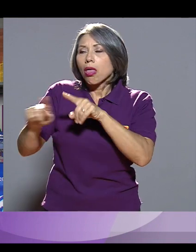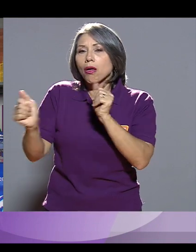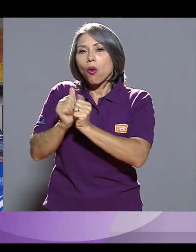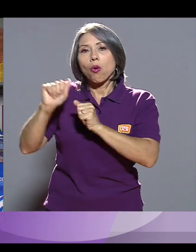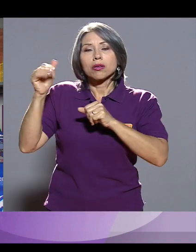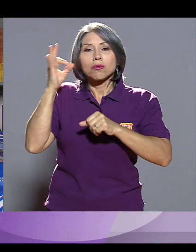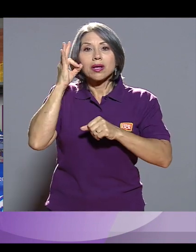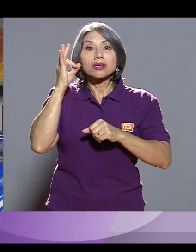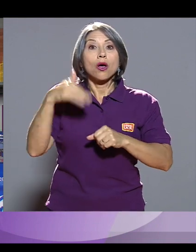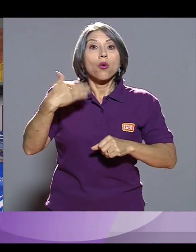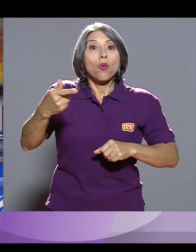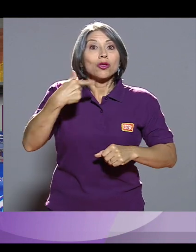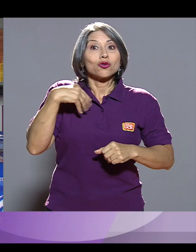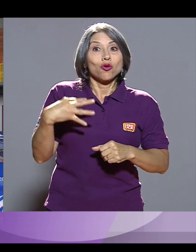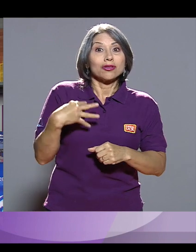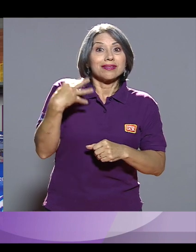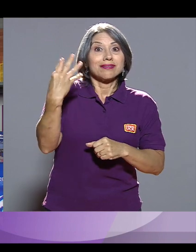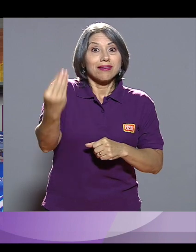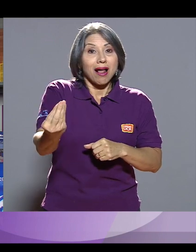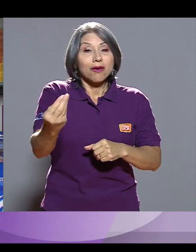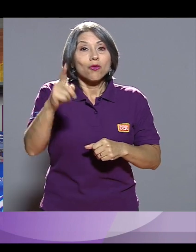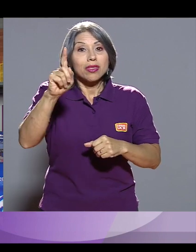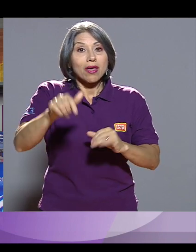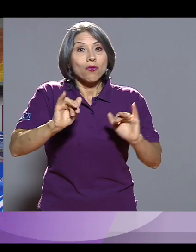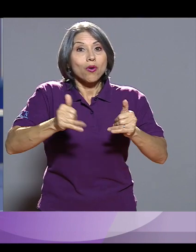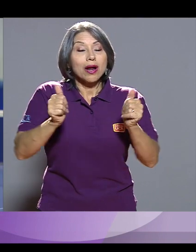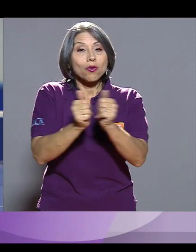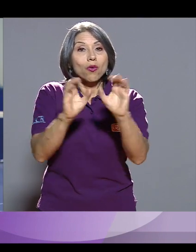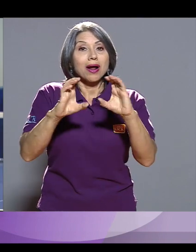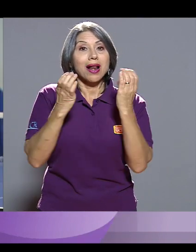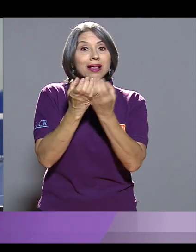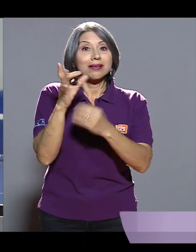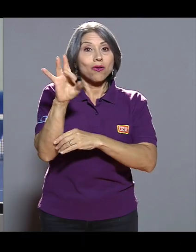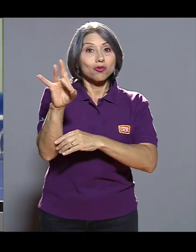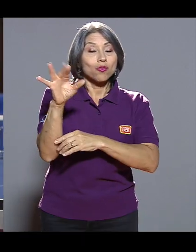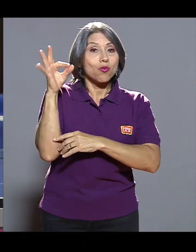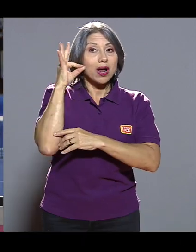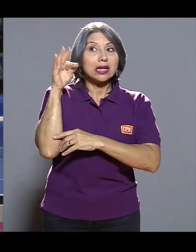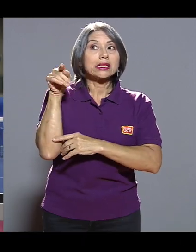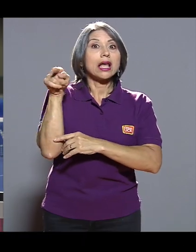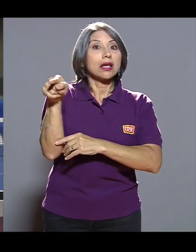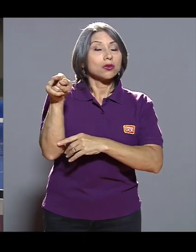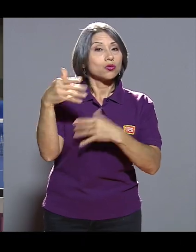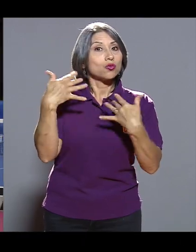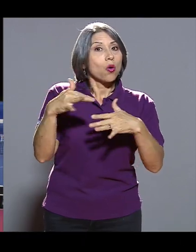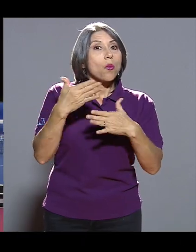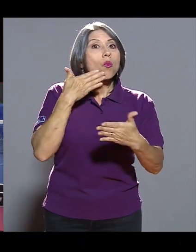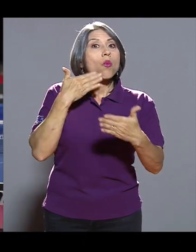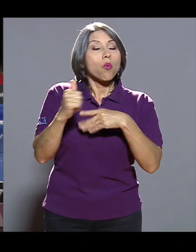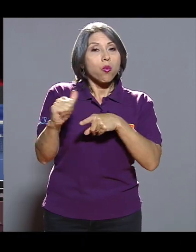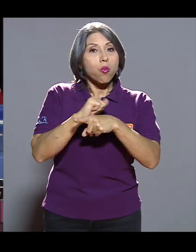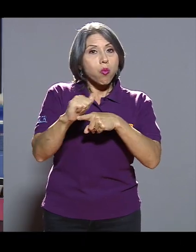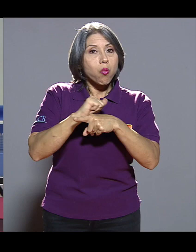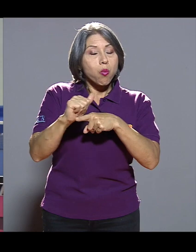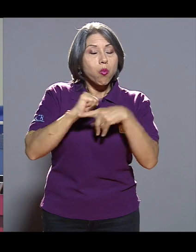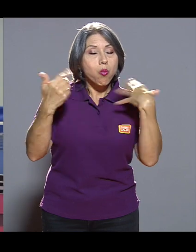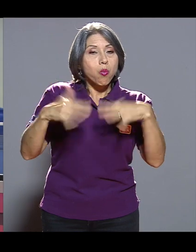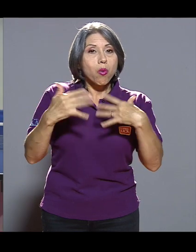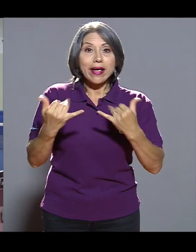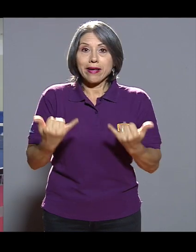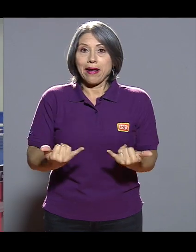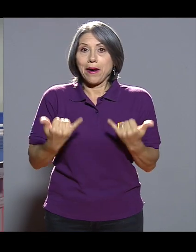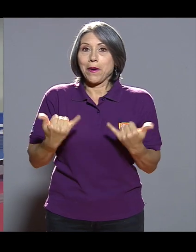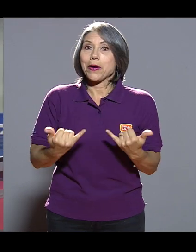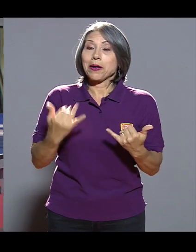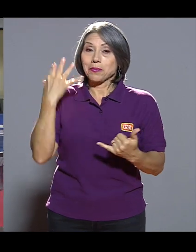entonces cuando salgo y cuando me toca jugar con las clases ocho, mujeres, entonces son muy buenos los fogueos, la verdad, y ahora pues dice, vino